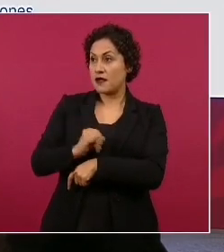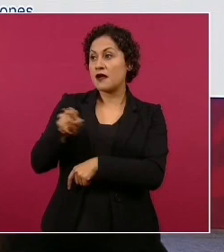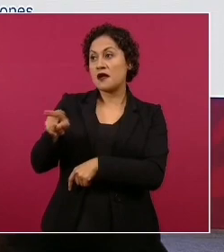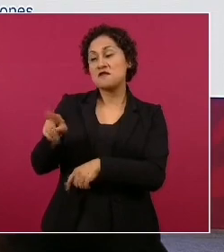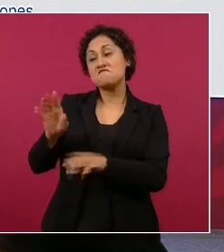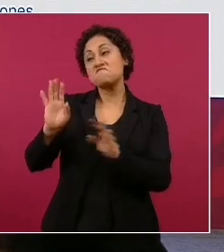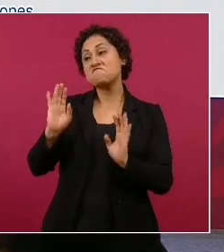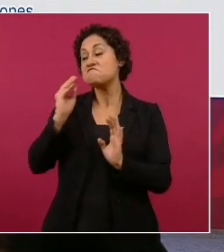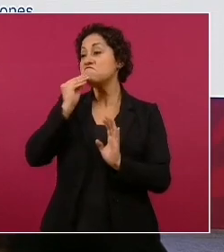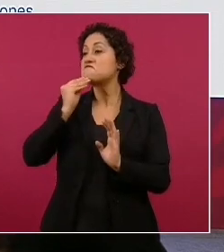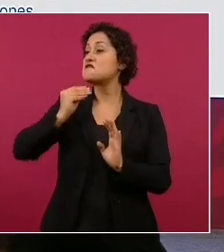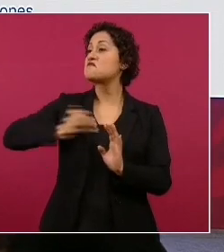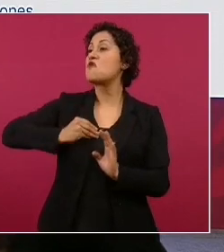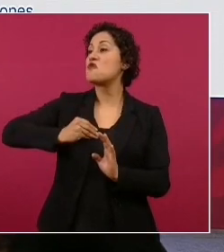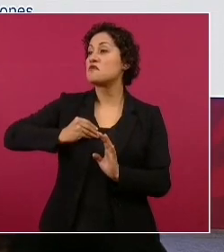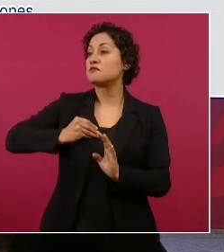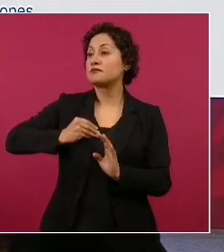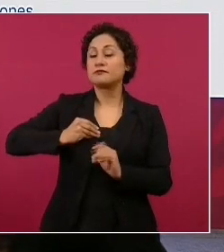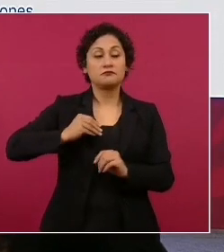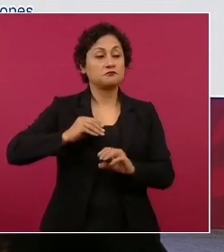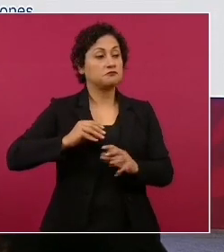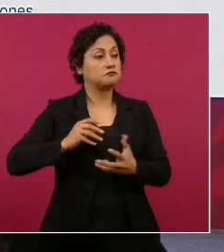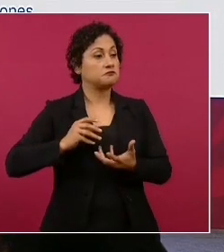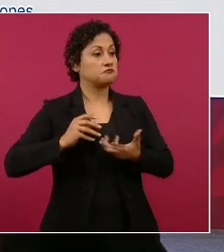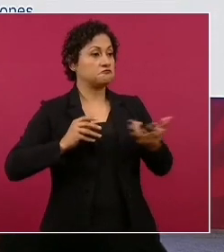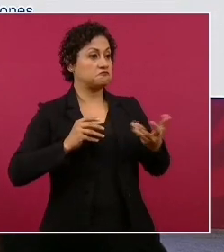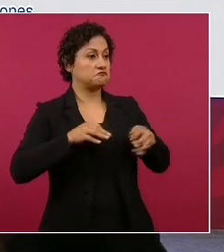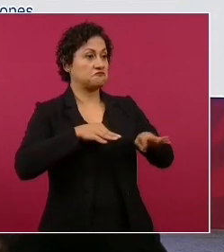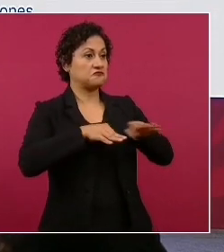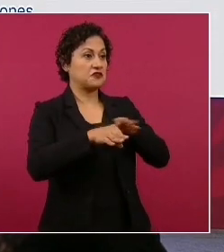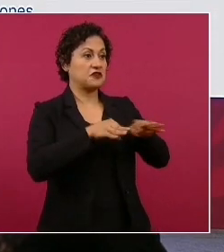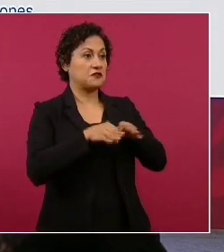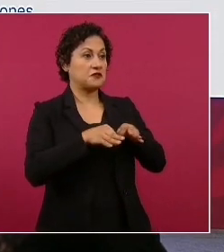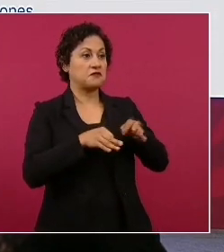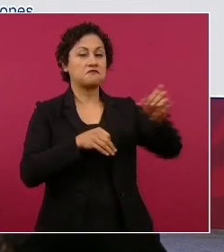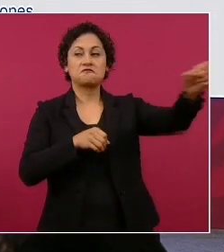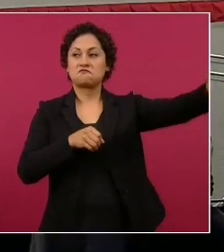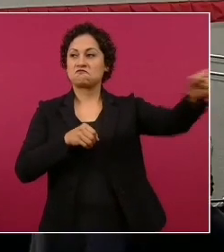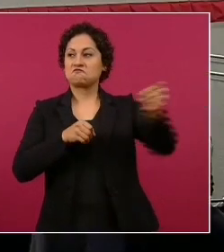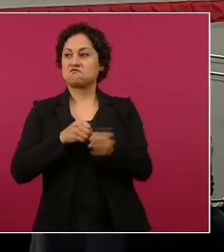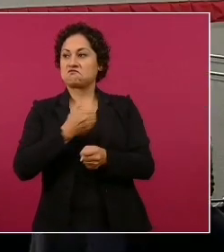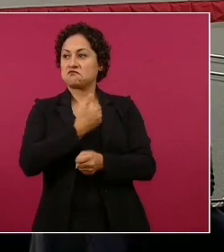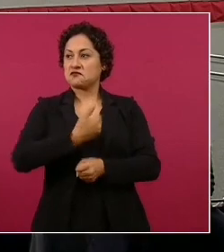y empleados que ponen presidentes.